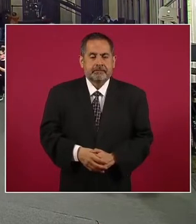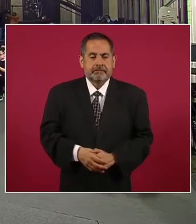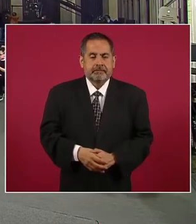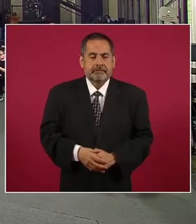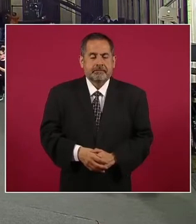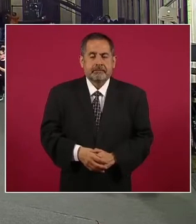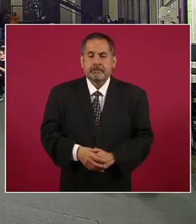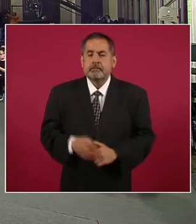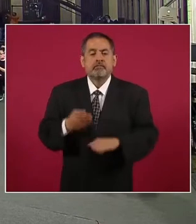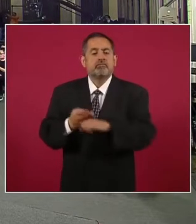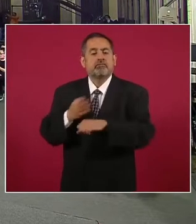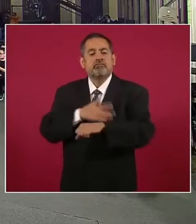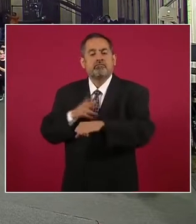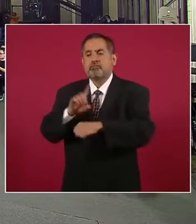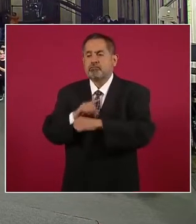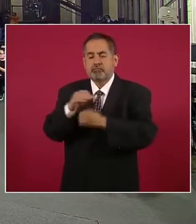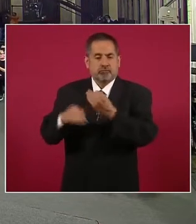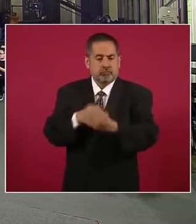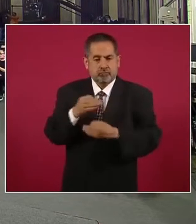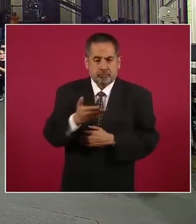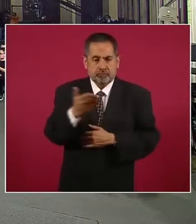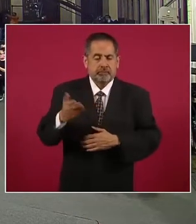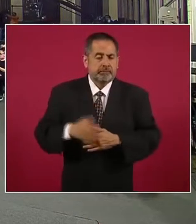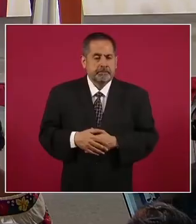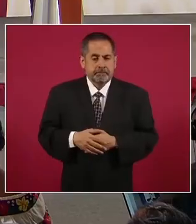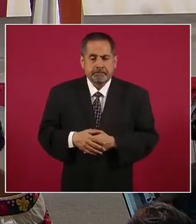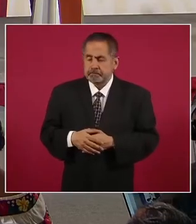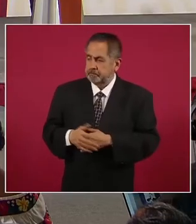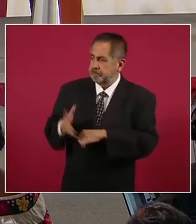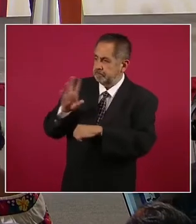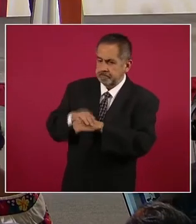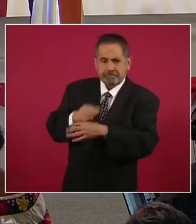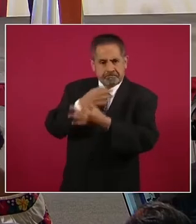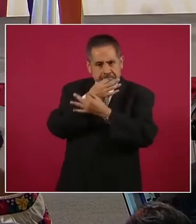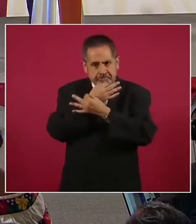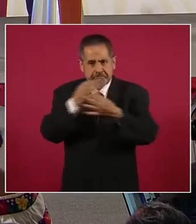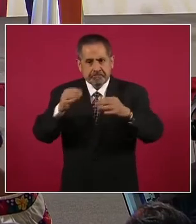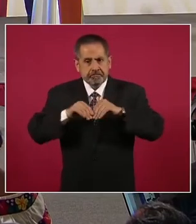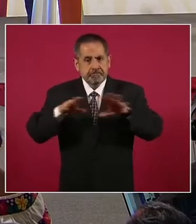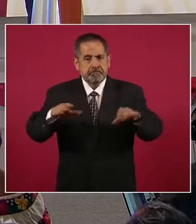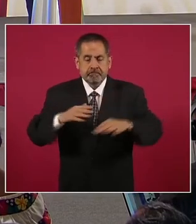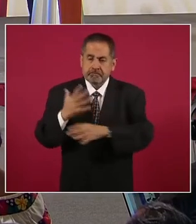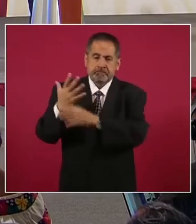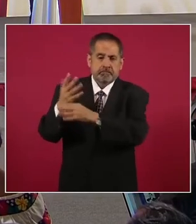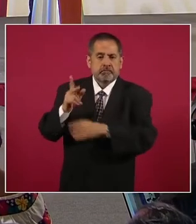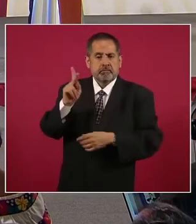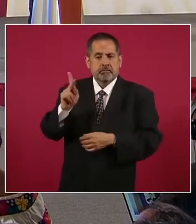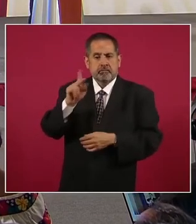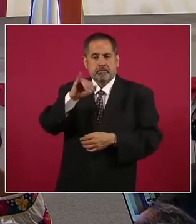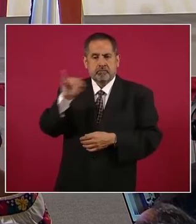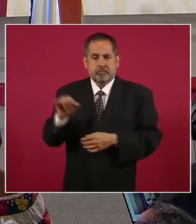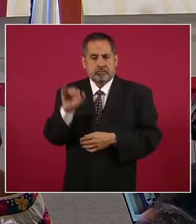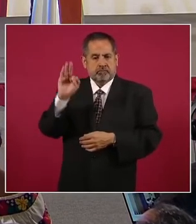Muy buenos días tengan todos ustedes. Me permito dar a conocer por parte del Poder Judicial Federal